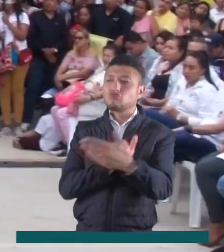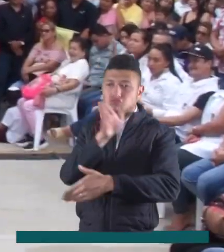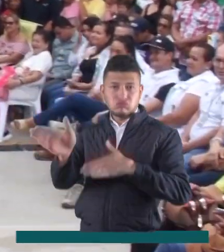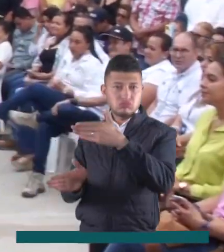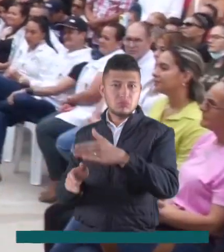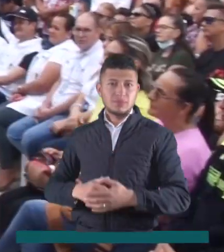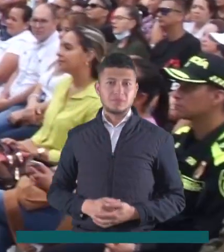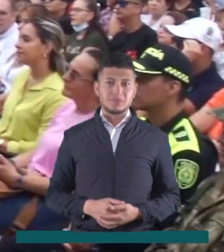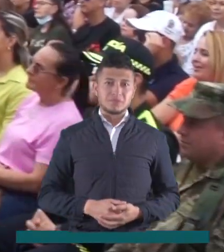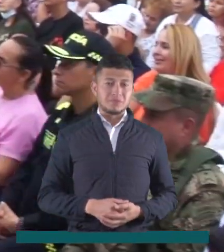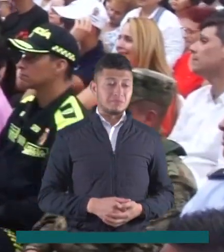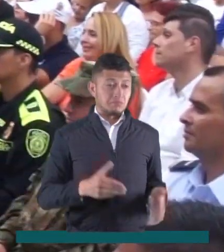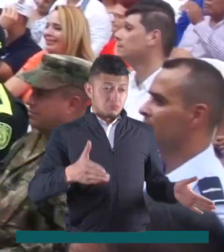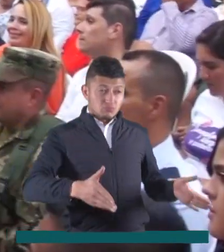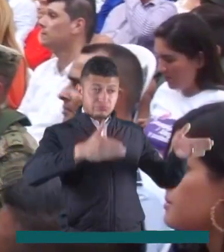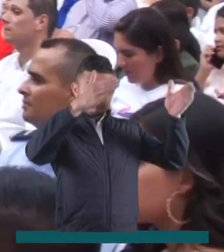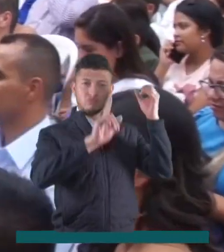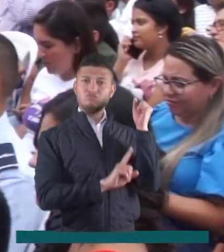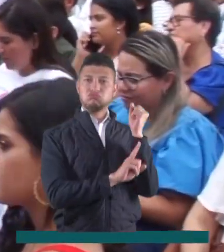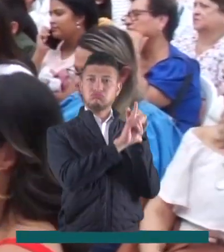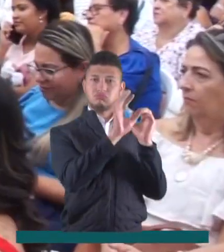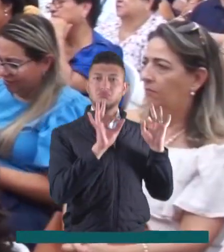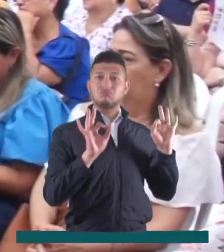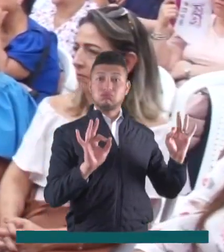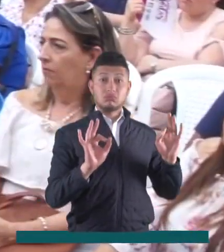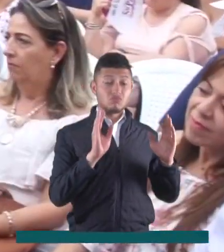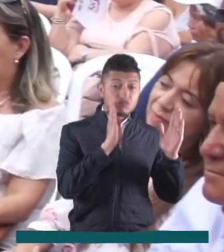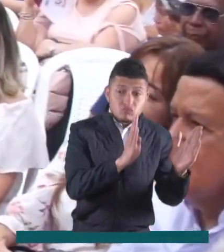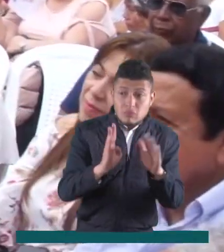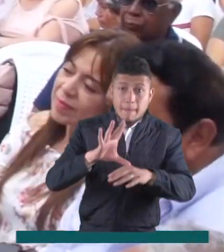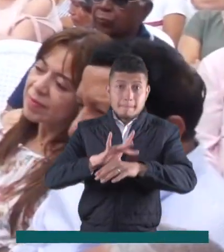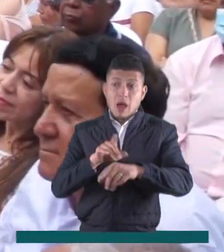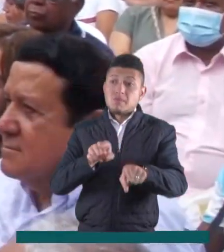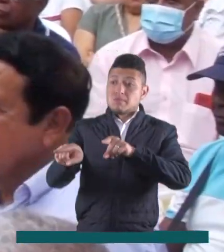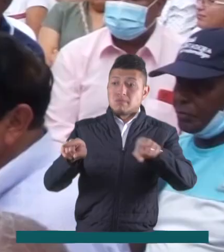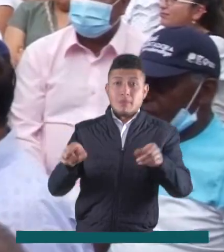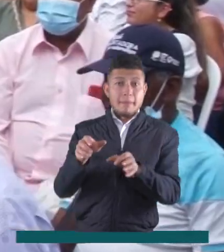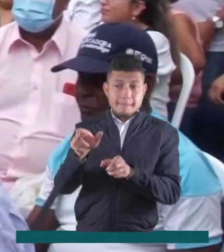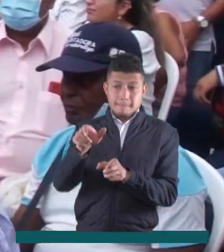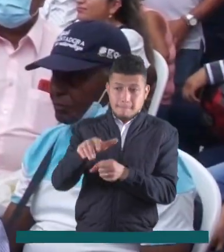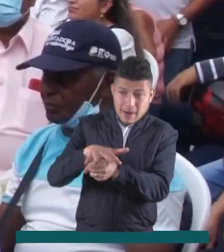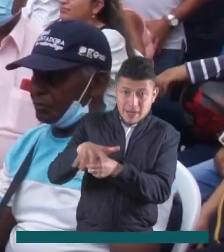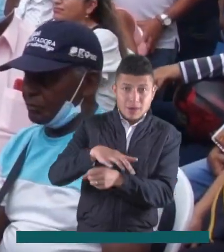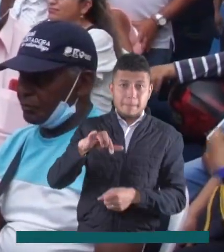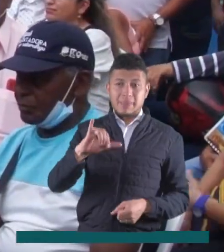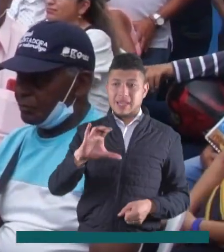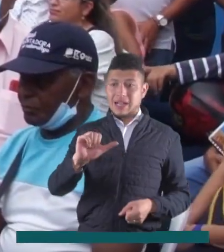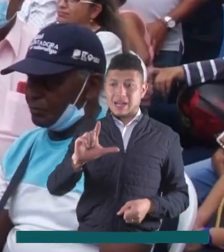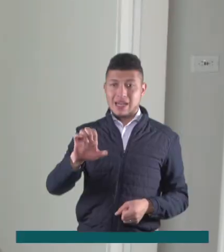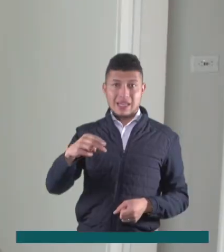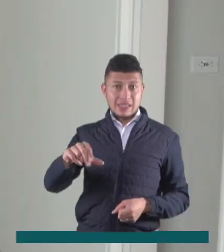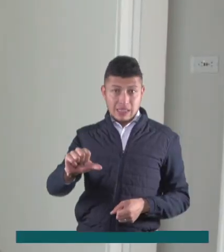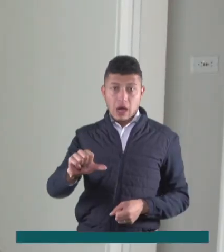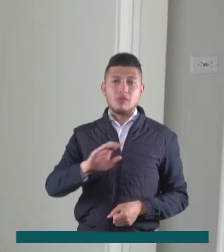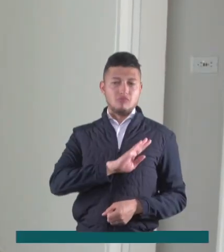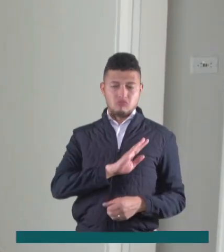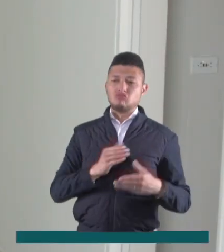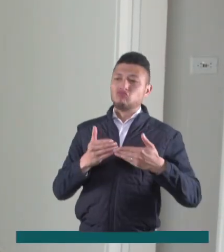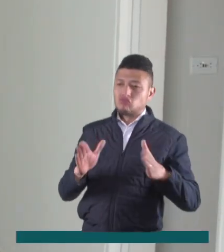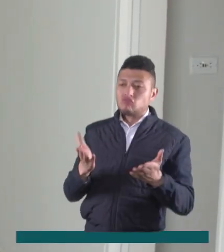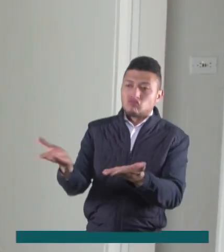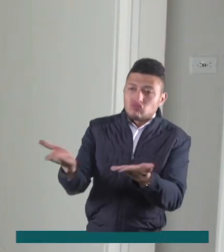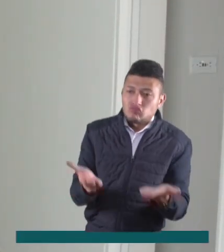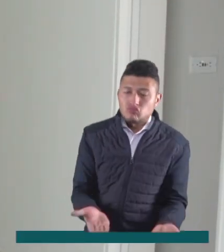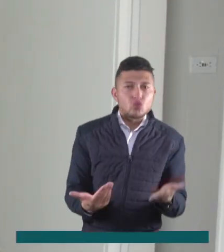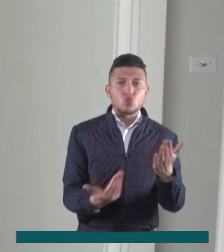Con una moderna infraestructura y buscando brindar atención médica a más de 60 mil residentes del sector de Picaleña, la alcaldía abrió las